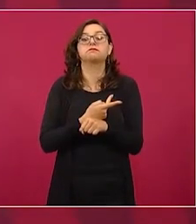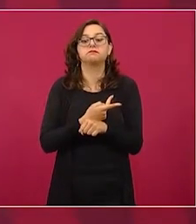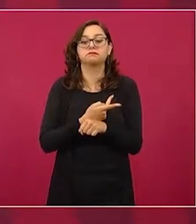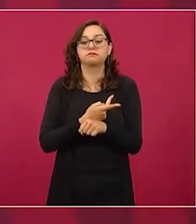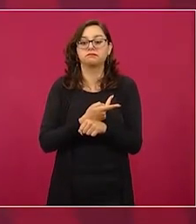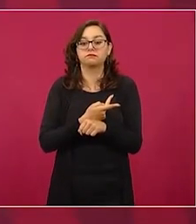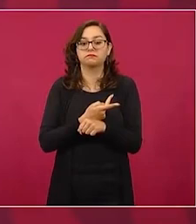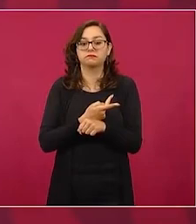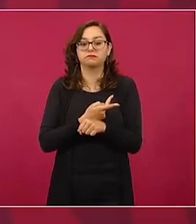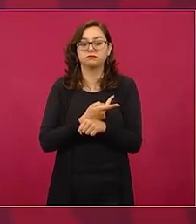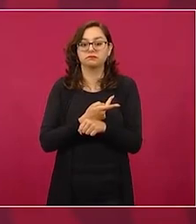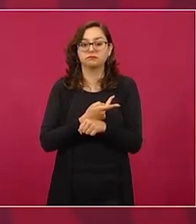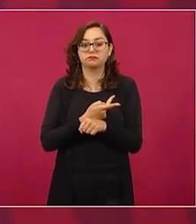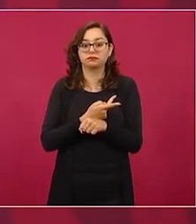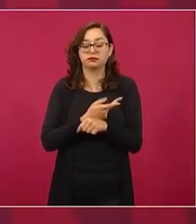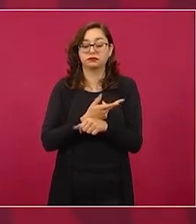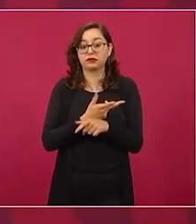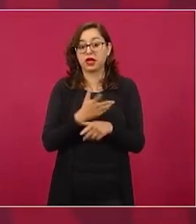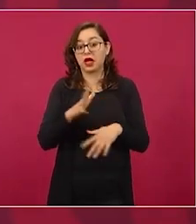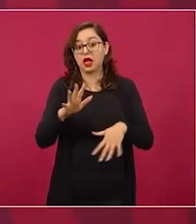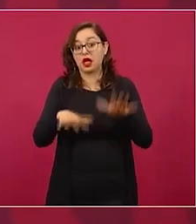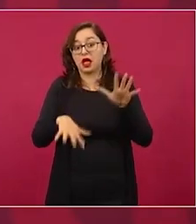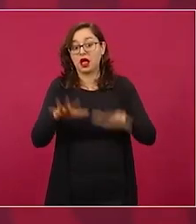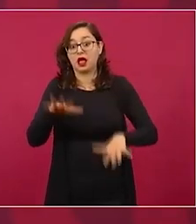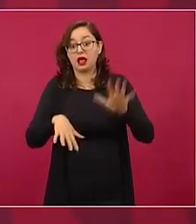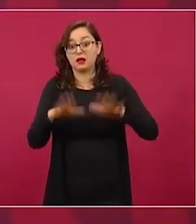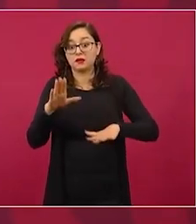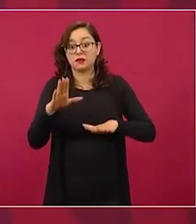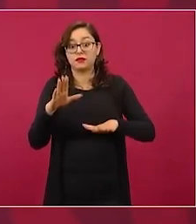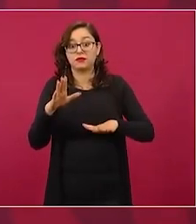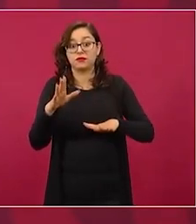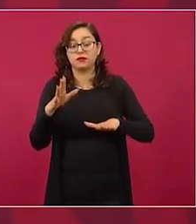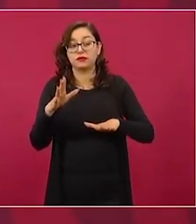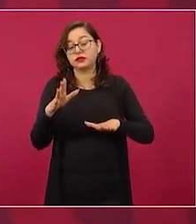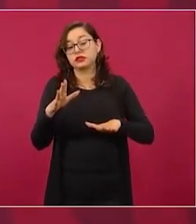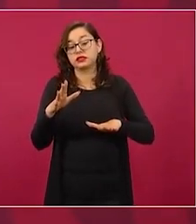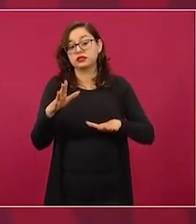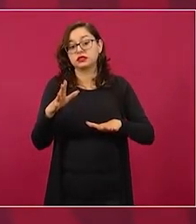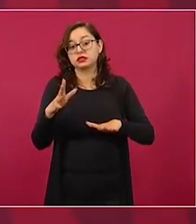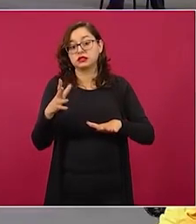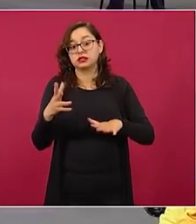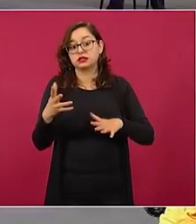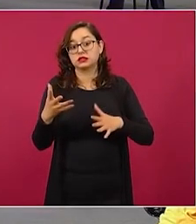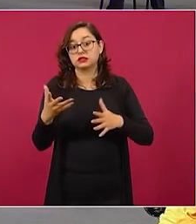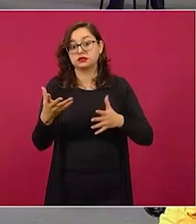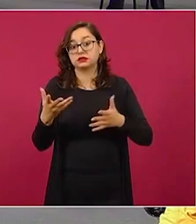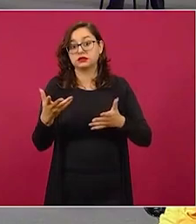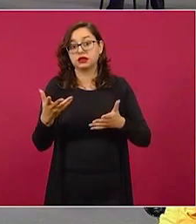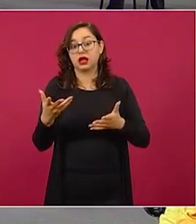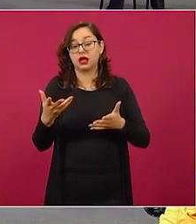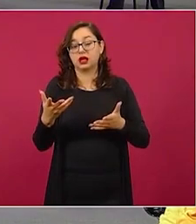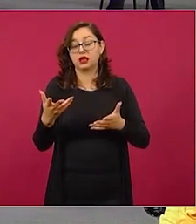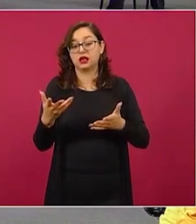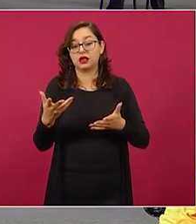De repente viene esta nueva